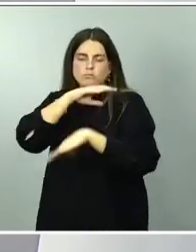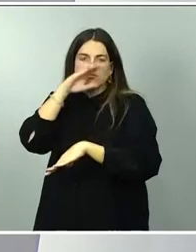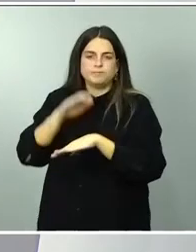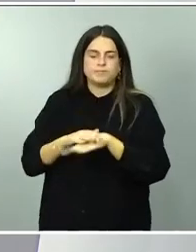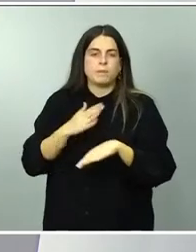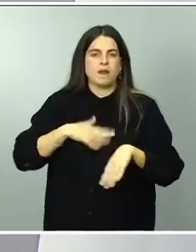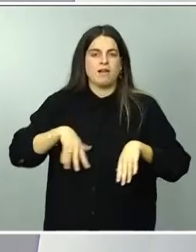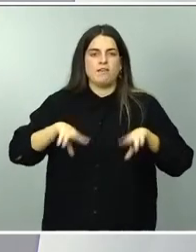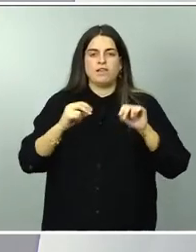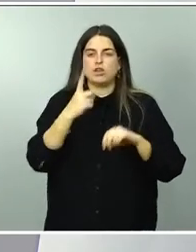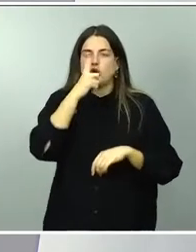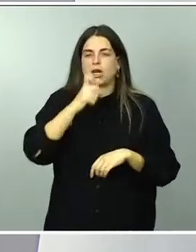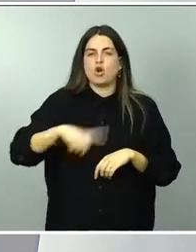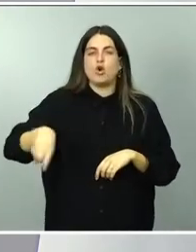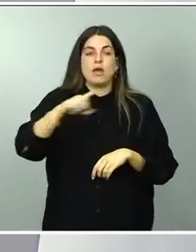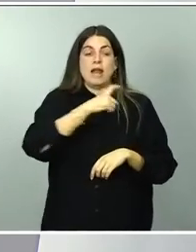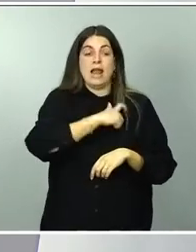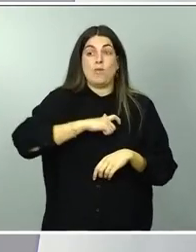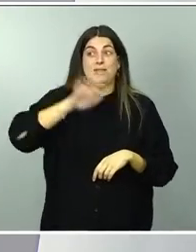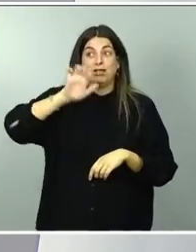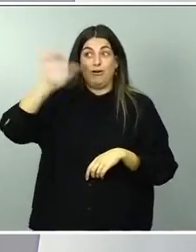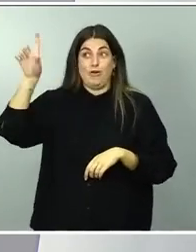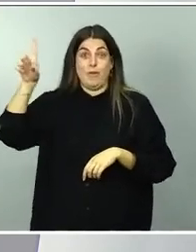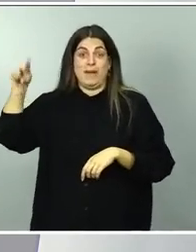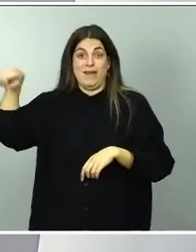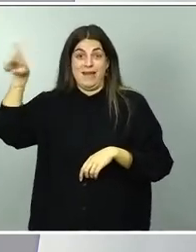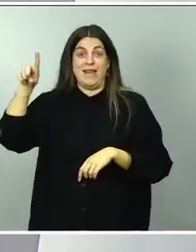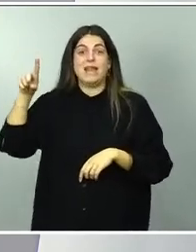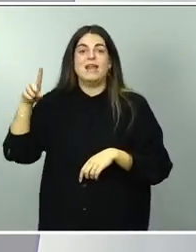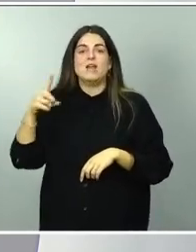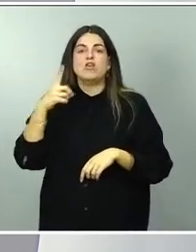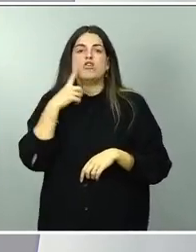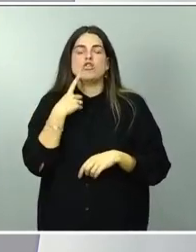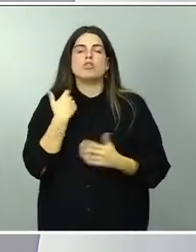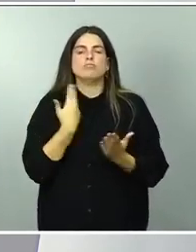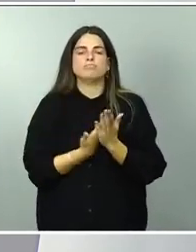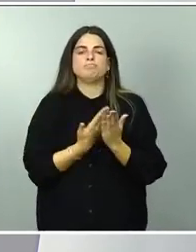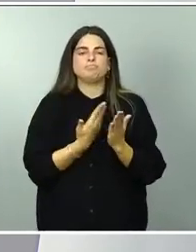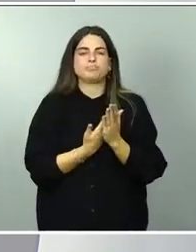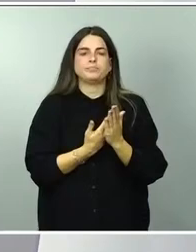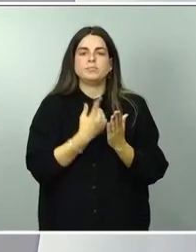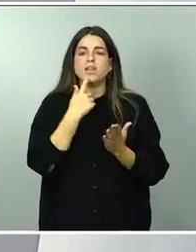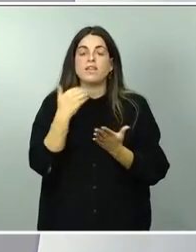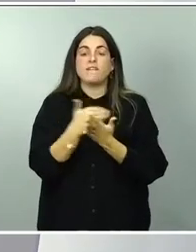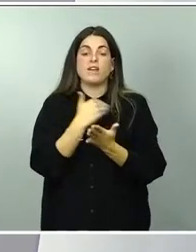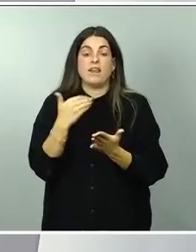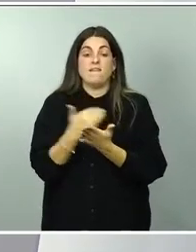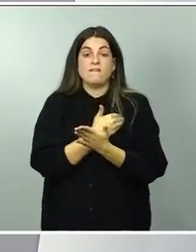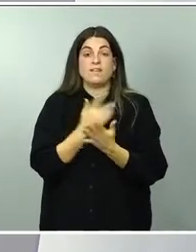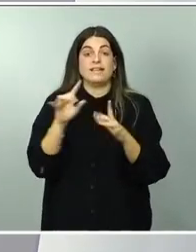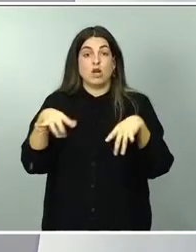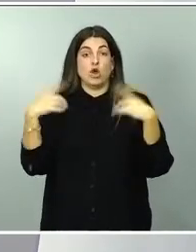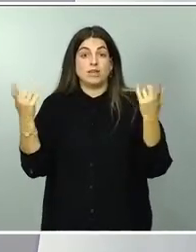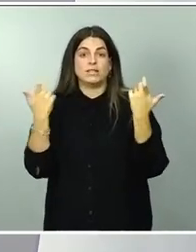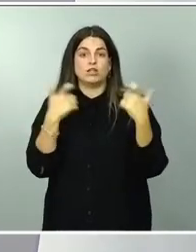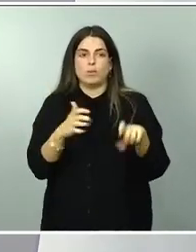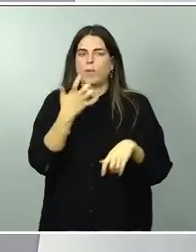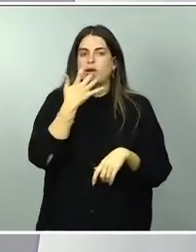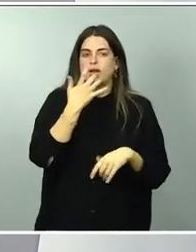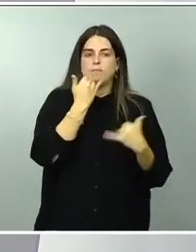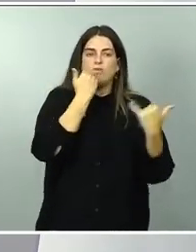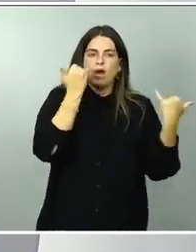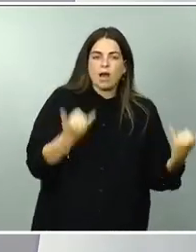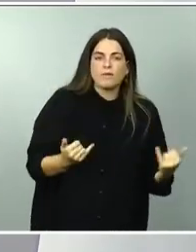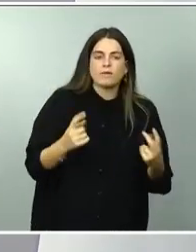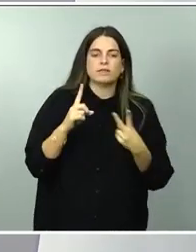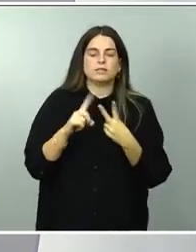recordar que la propia Comisión Europea ha propuesto grabar los beneficios extraordinarios de sectores como el energético y que,